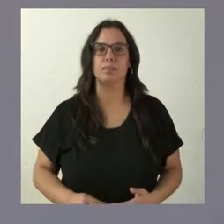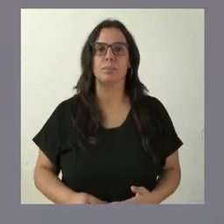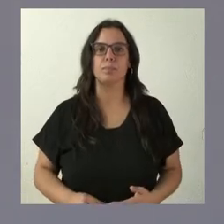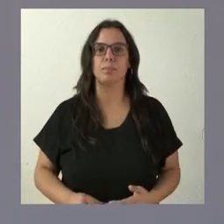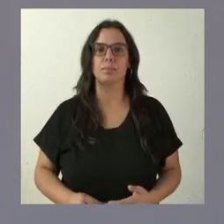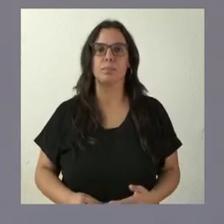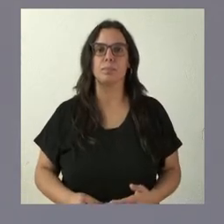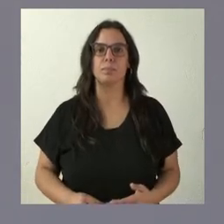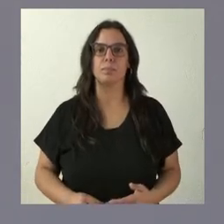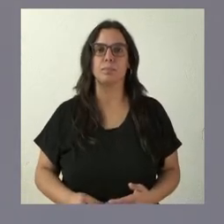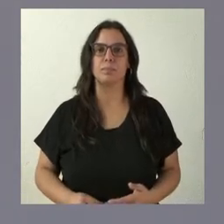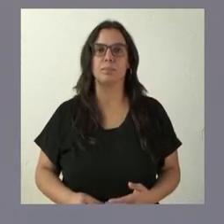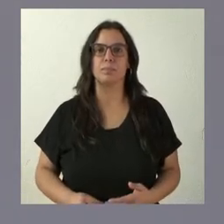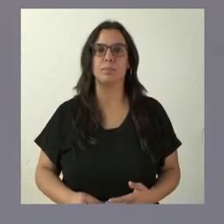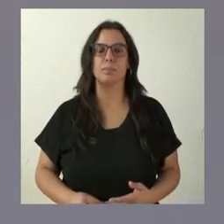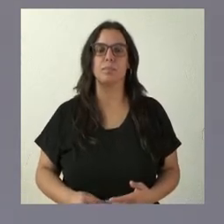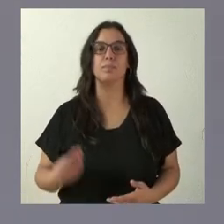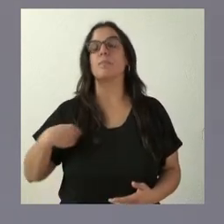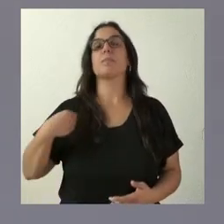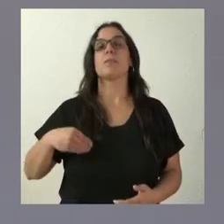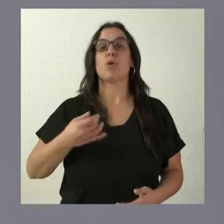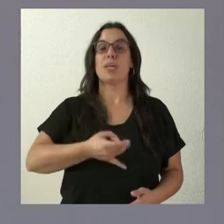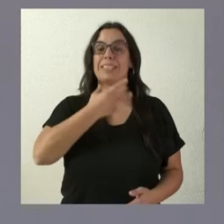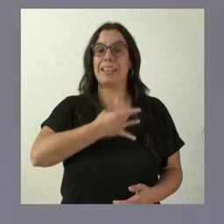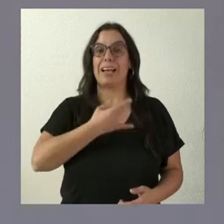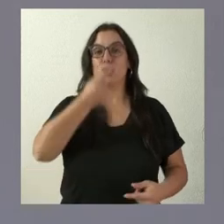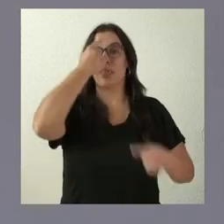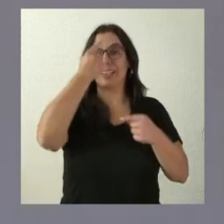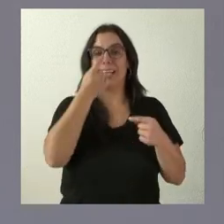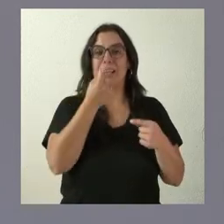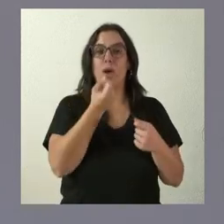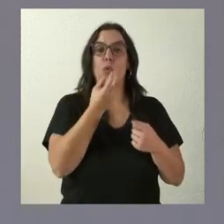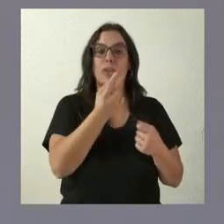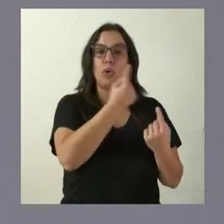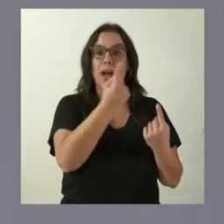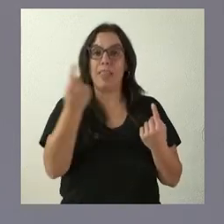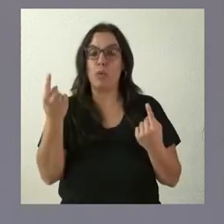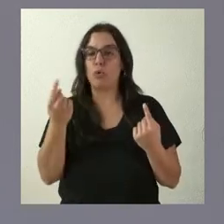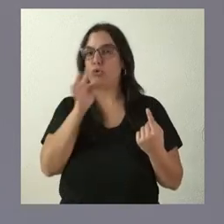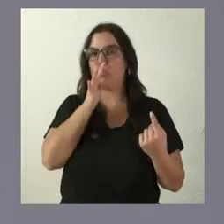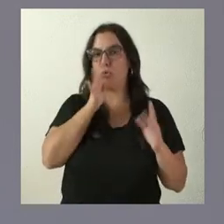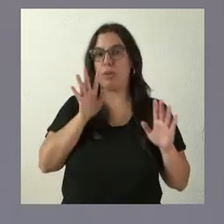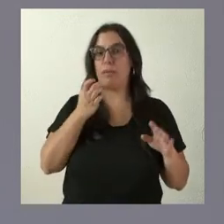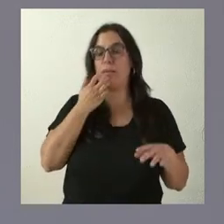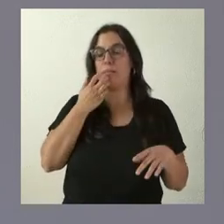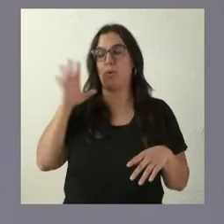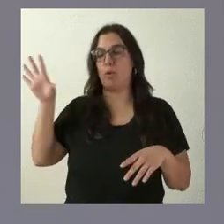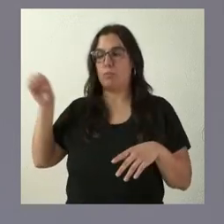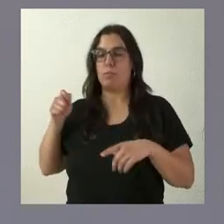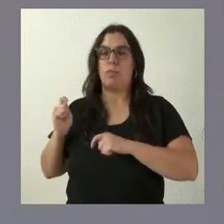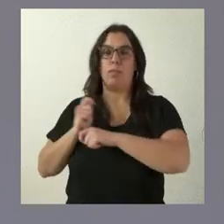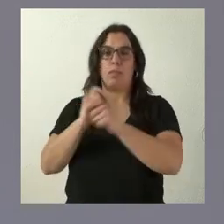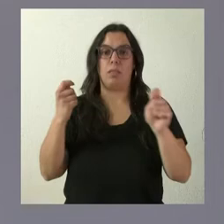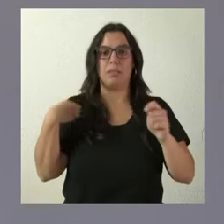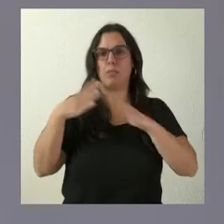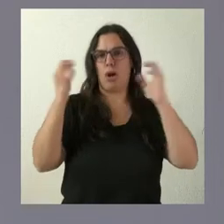Pues el desglose de los sindicatos no lo tengo aquí en la nota, pero si lo podemos ofrecer si ustedes lo desean. Viene en el acuerdo